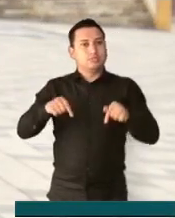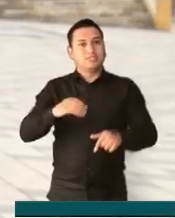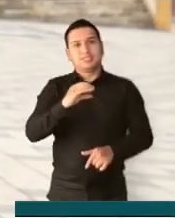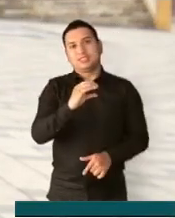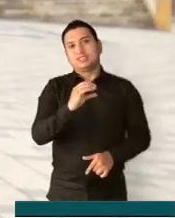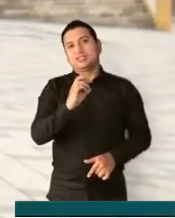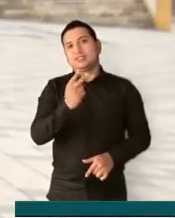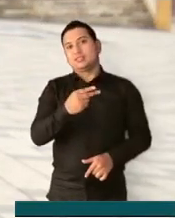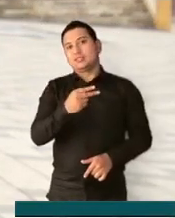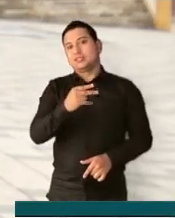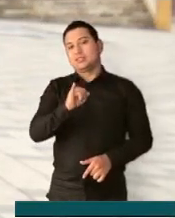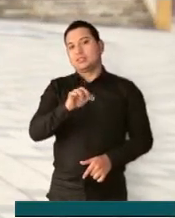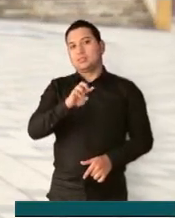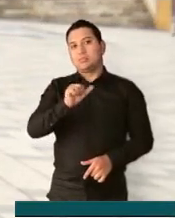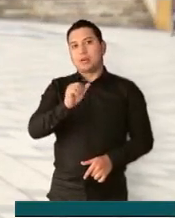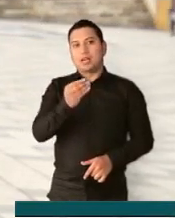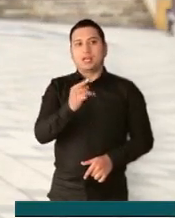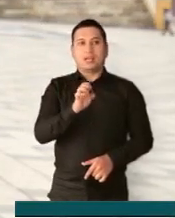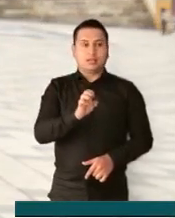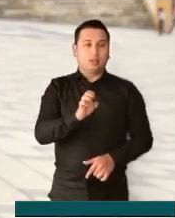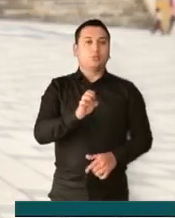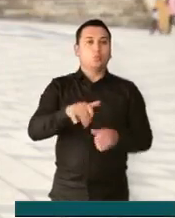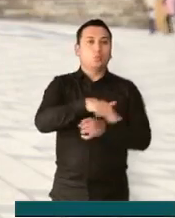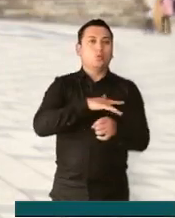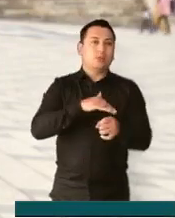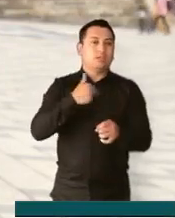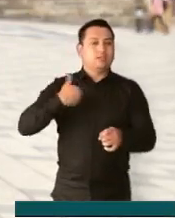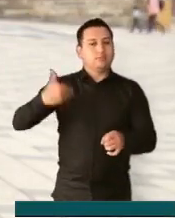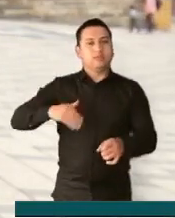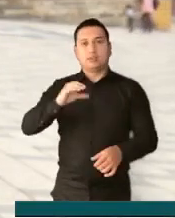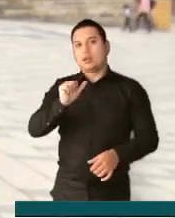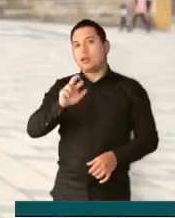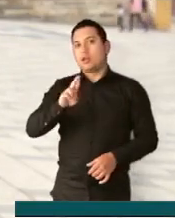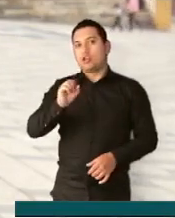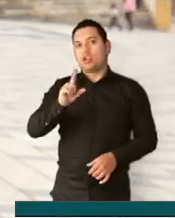Desde el municipio de Chipaque, en Cundinamarca, informó Carolina Escandón para Enlace 13.